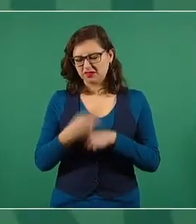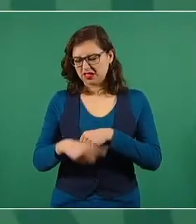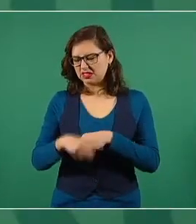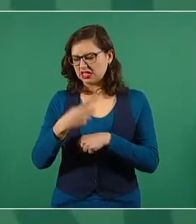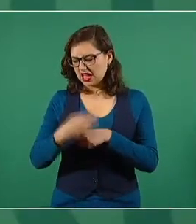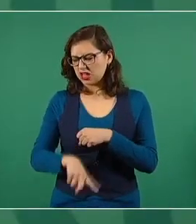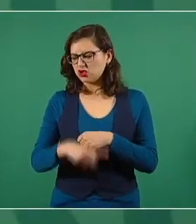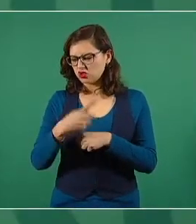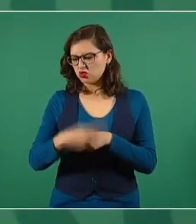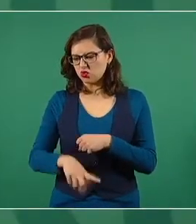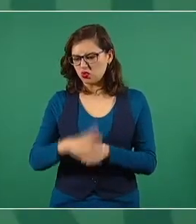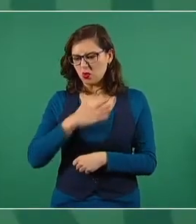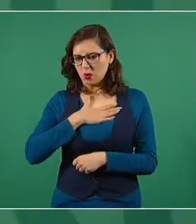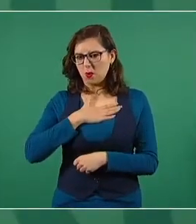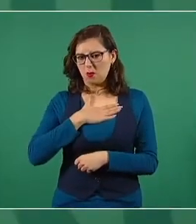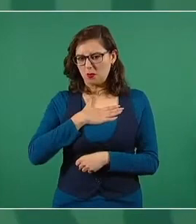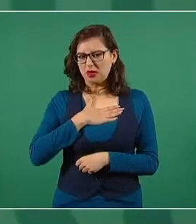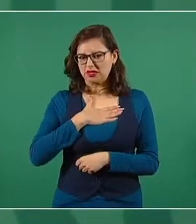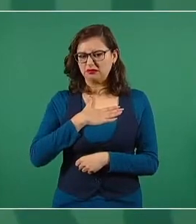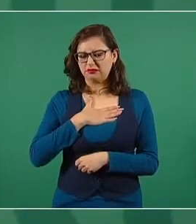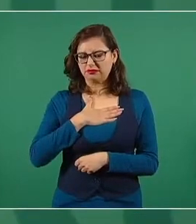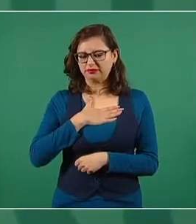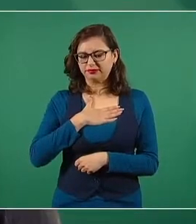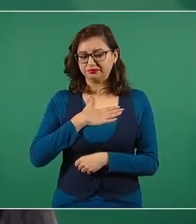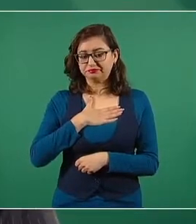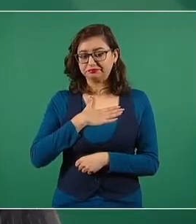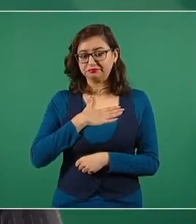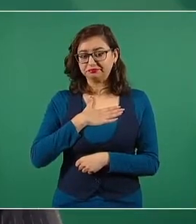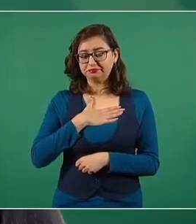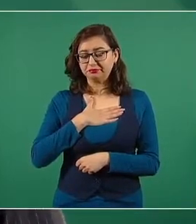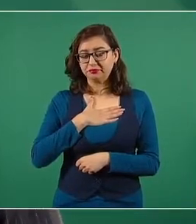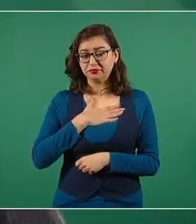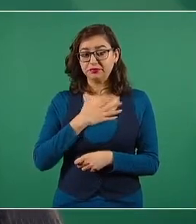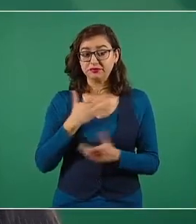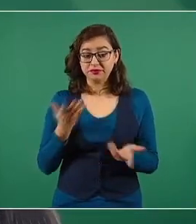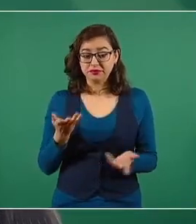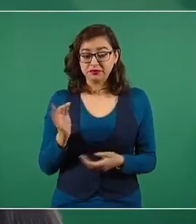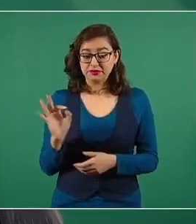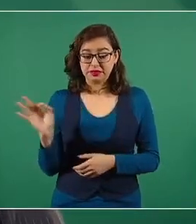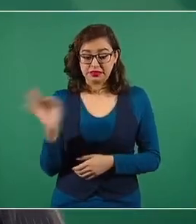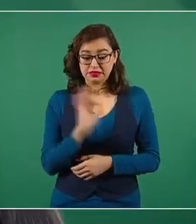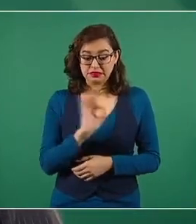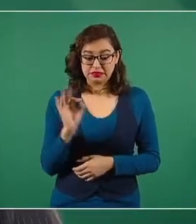eso precipitó lo de mi infarto.